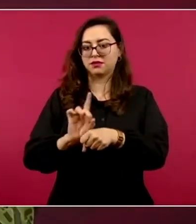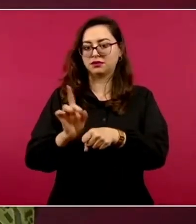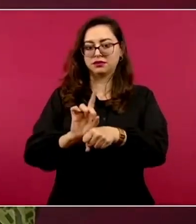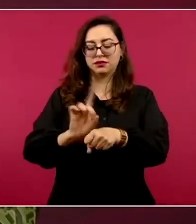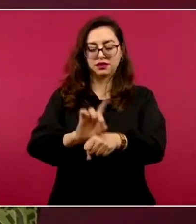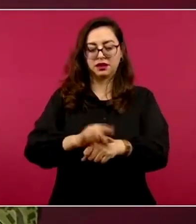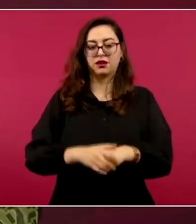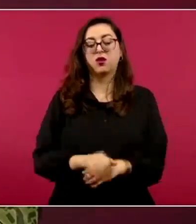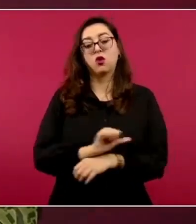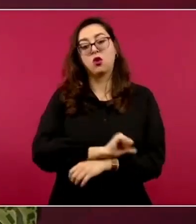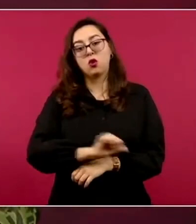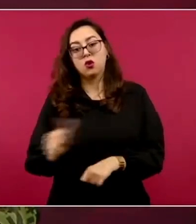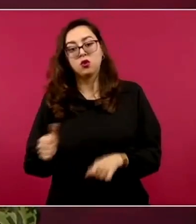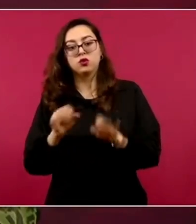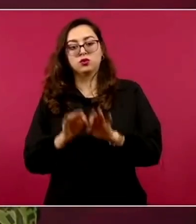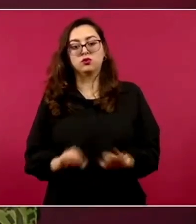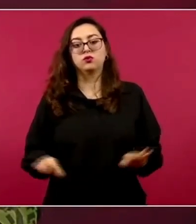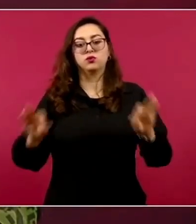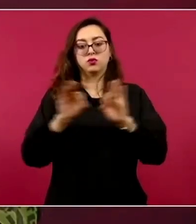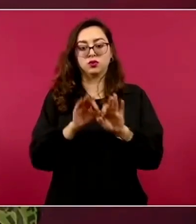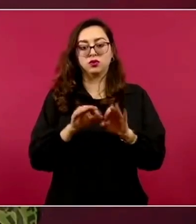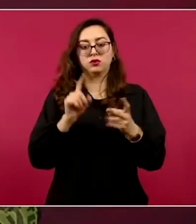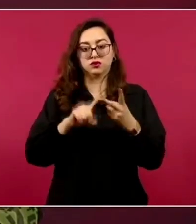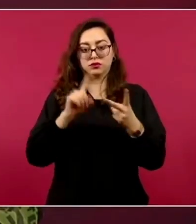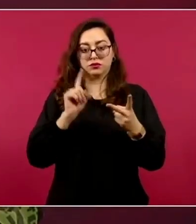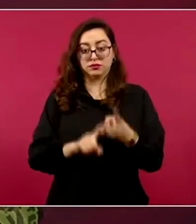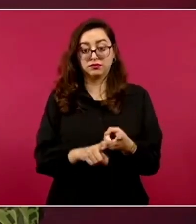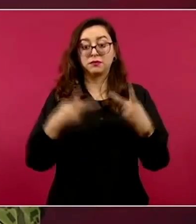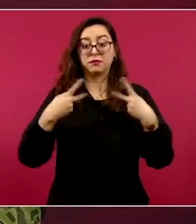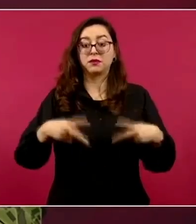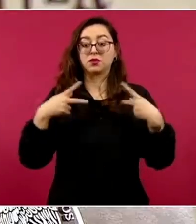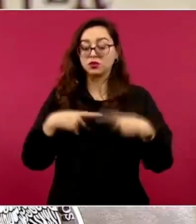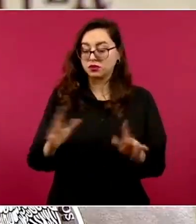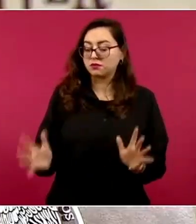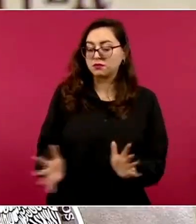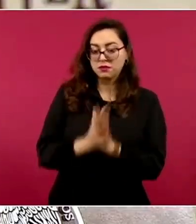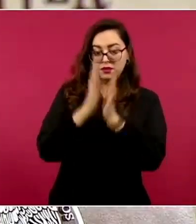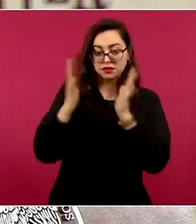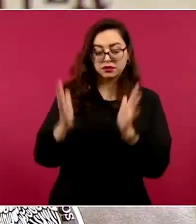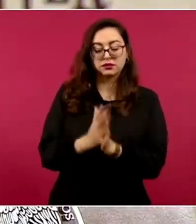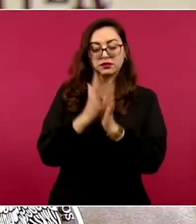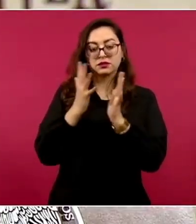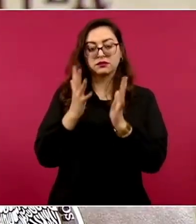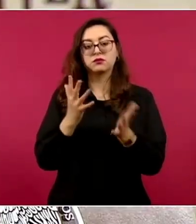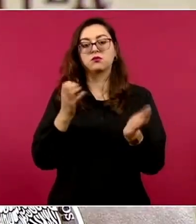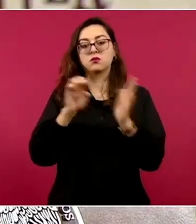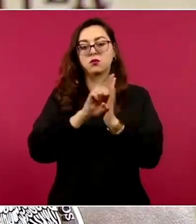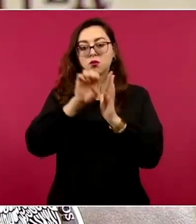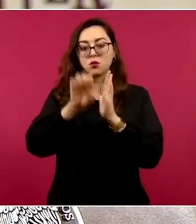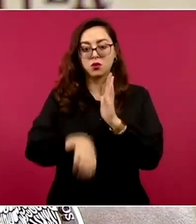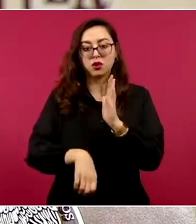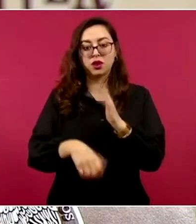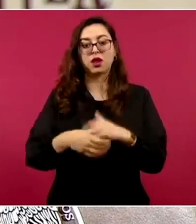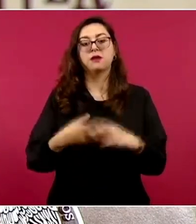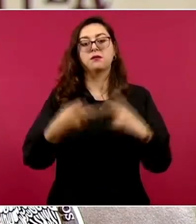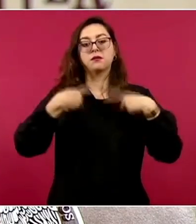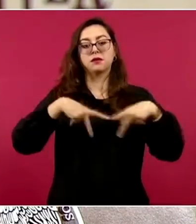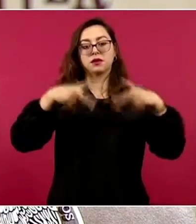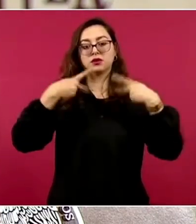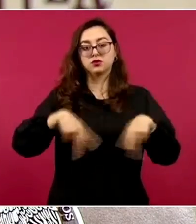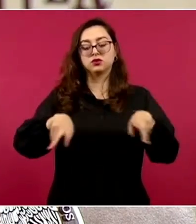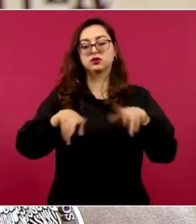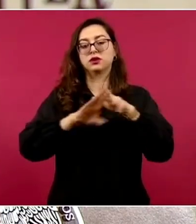parte importante es la participación de la ciudadanía. Pondría el ejemplo de aquellos paisanos que